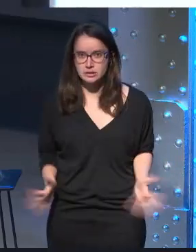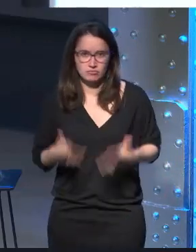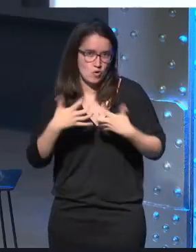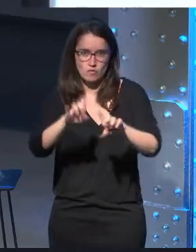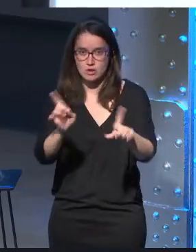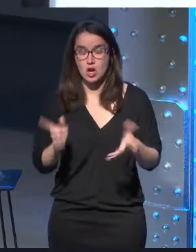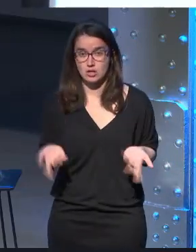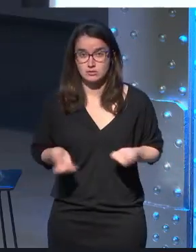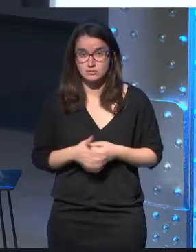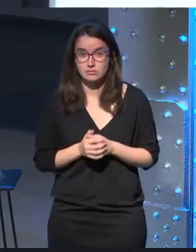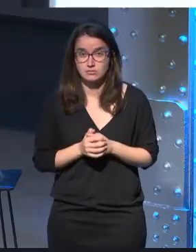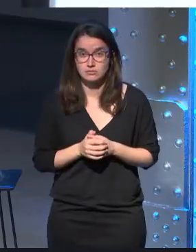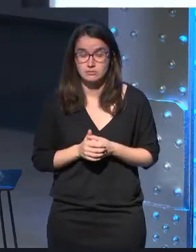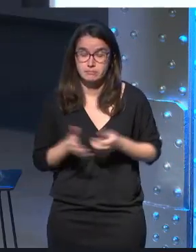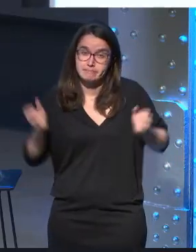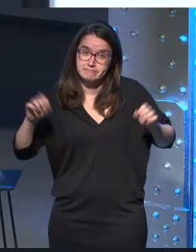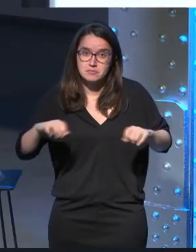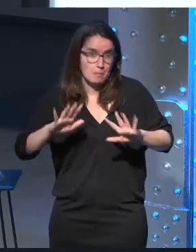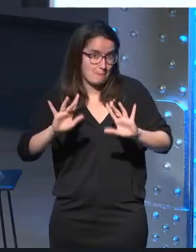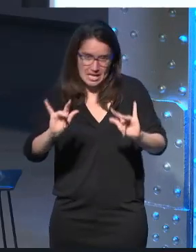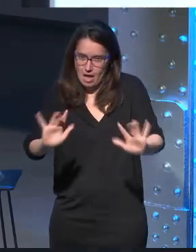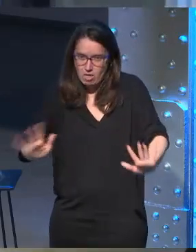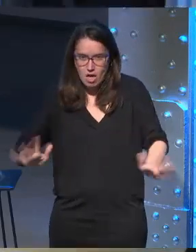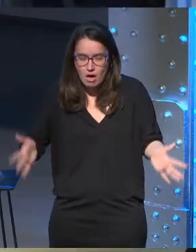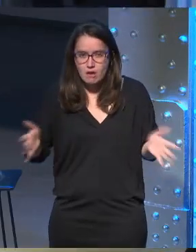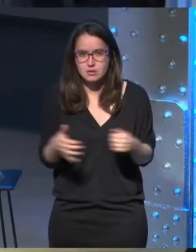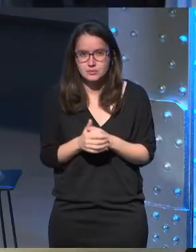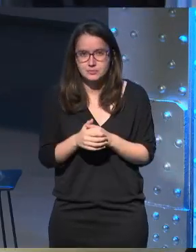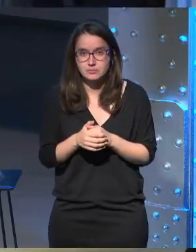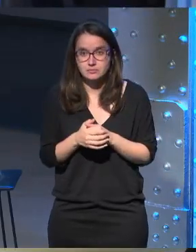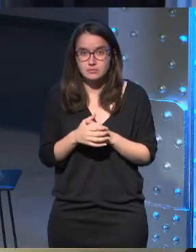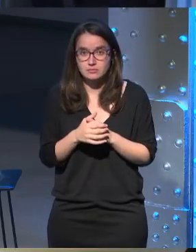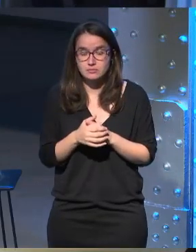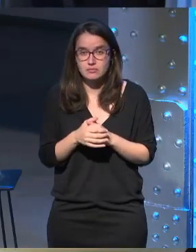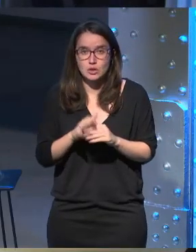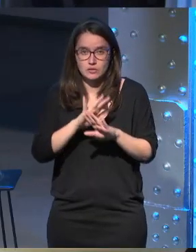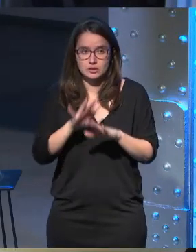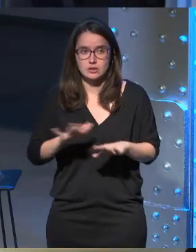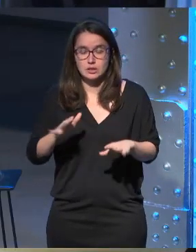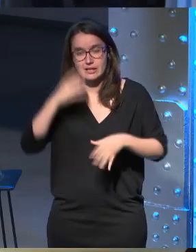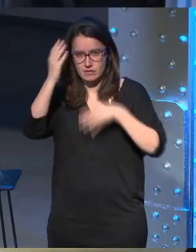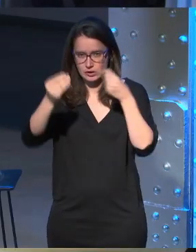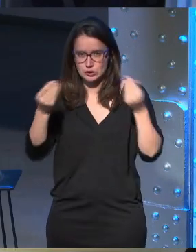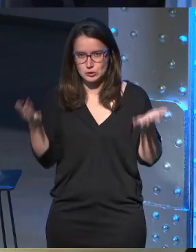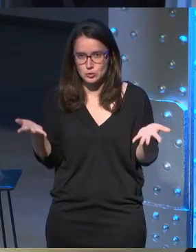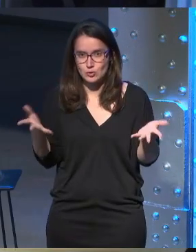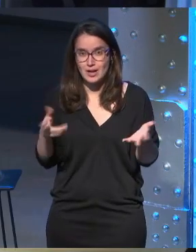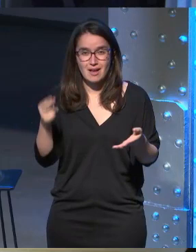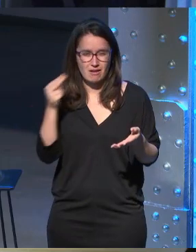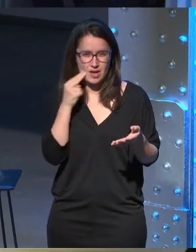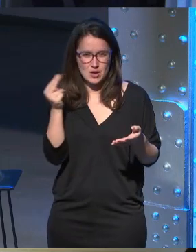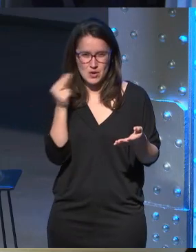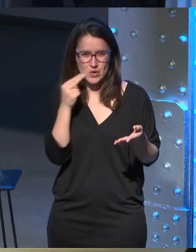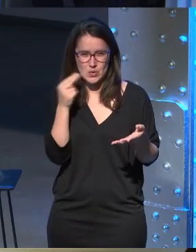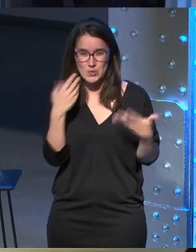funciona no funciona ¿vale? para nada y eso me lleva a la siguiente reflexión el horror vacui